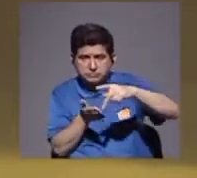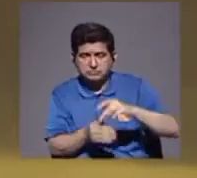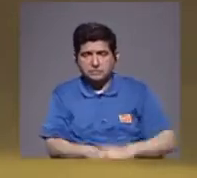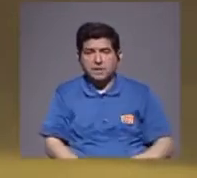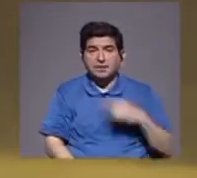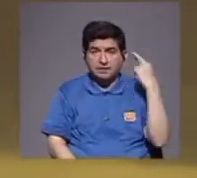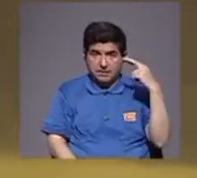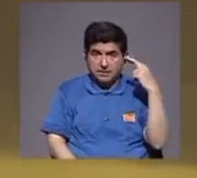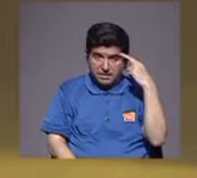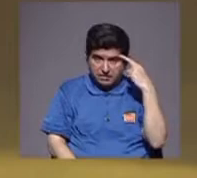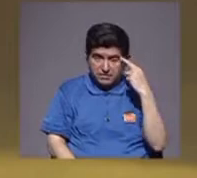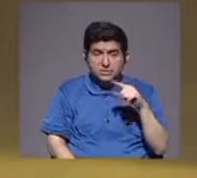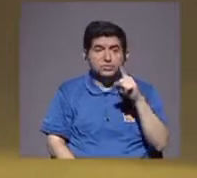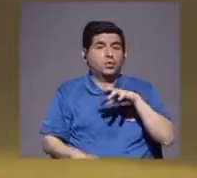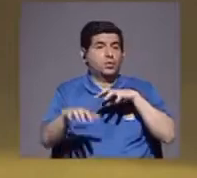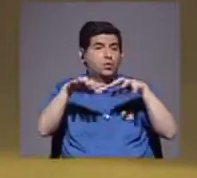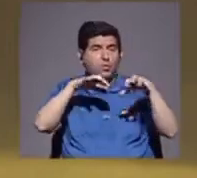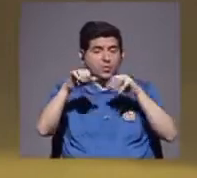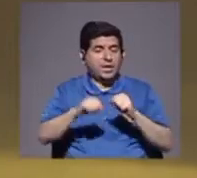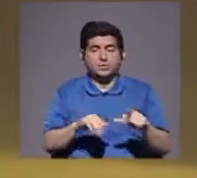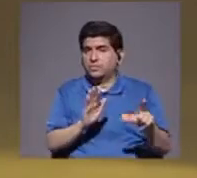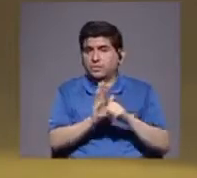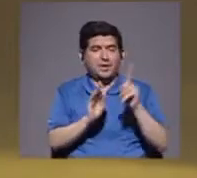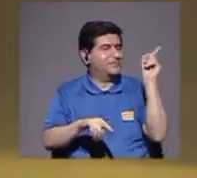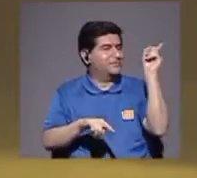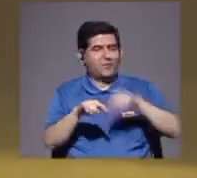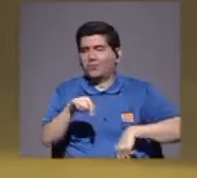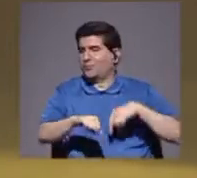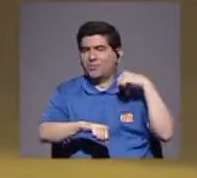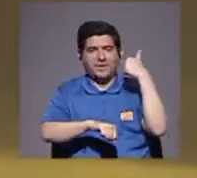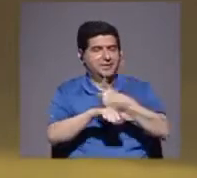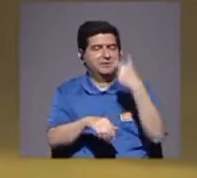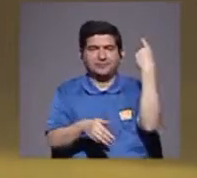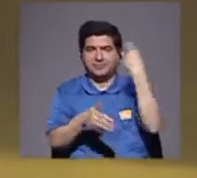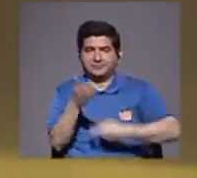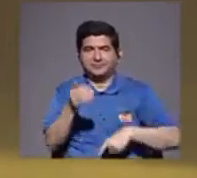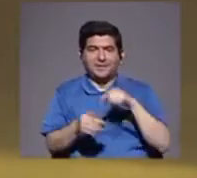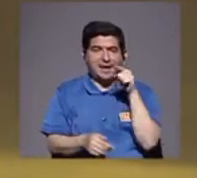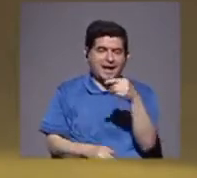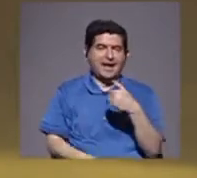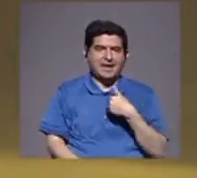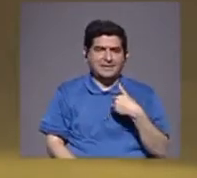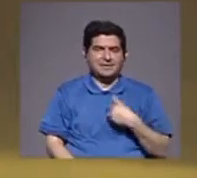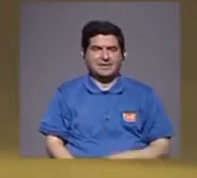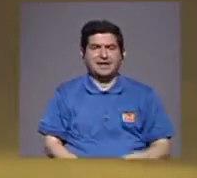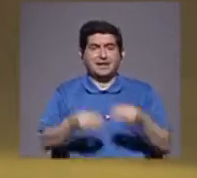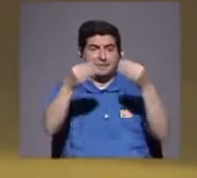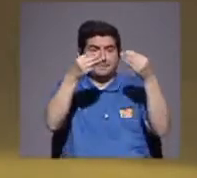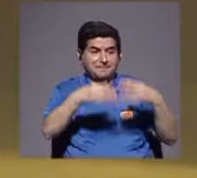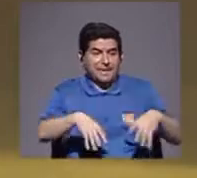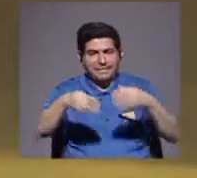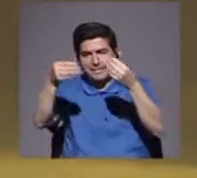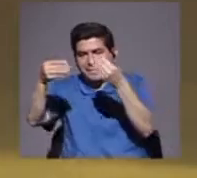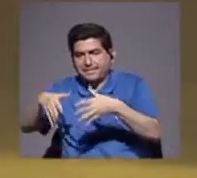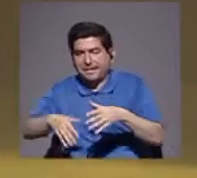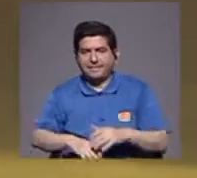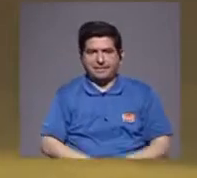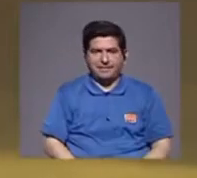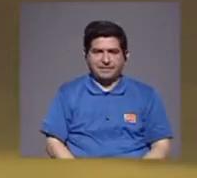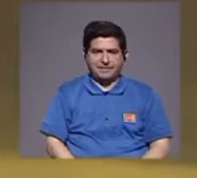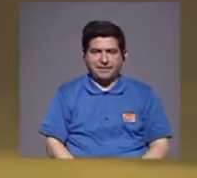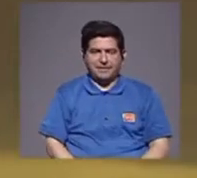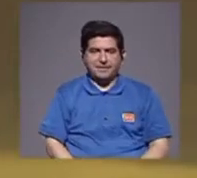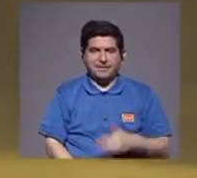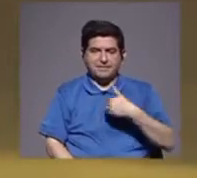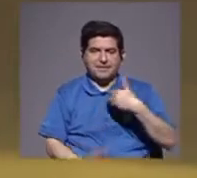a una actividad que es ilegal no se le puede poner impuestos y más bien ahí hay un perder-perder porque están los